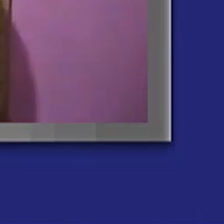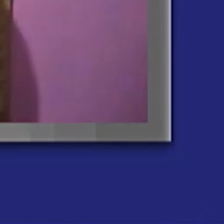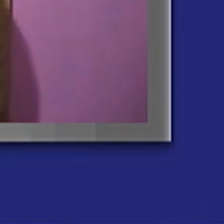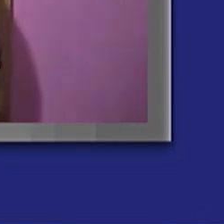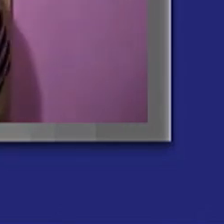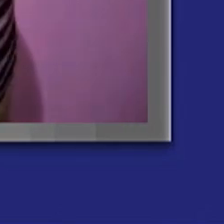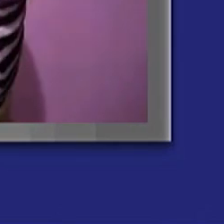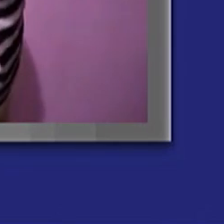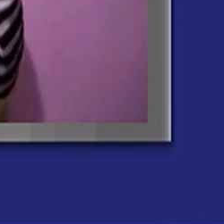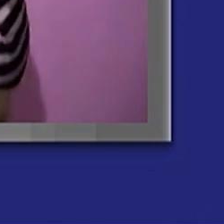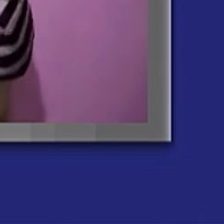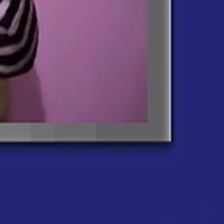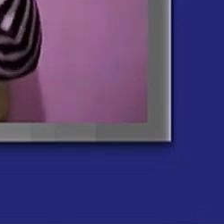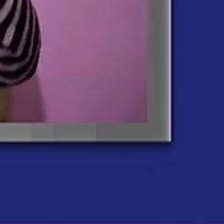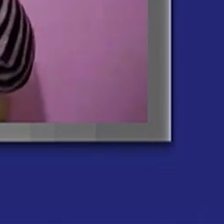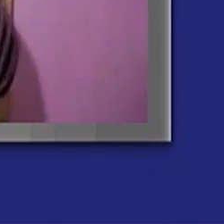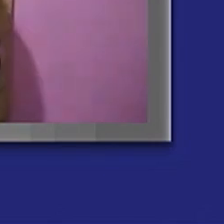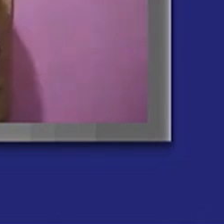recta,